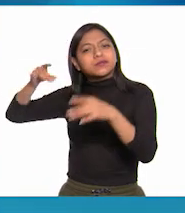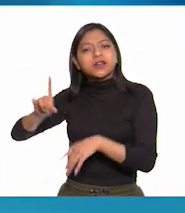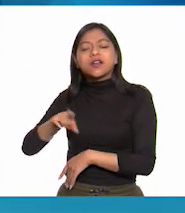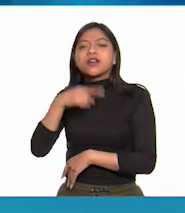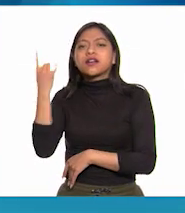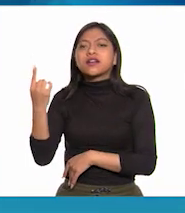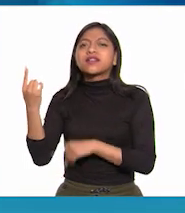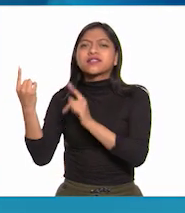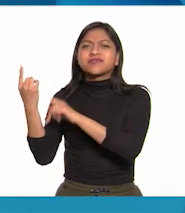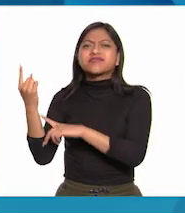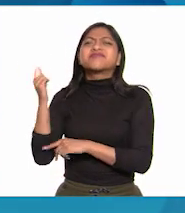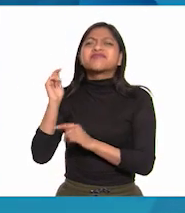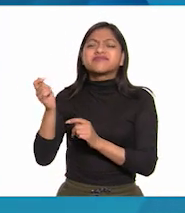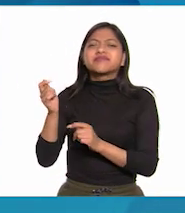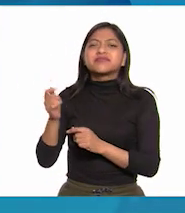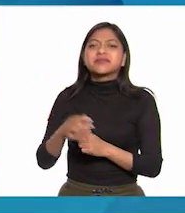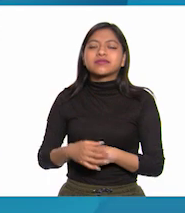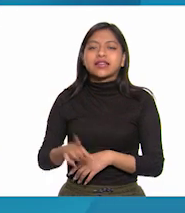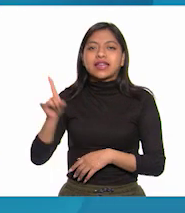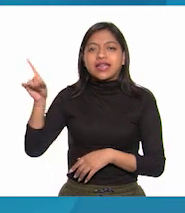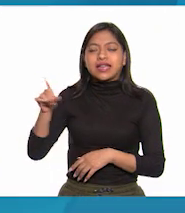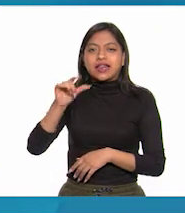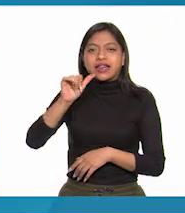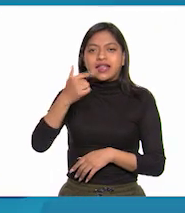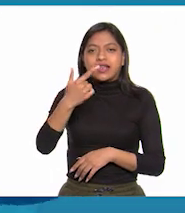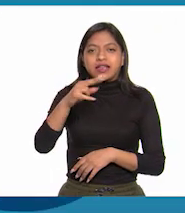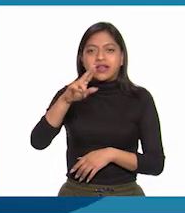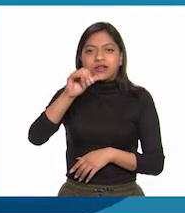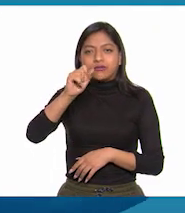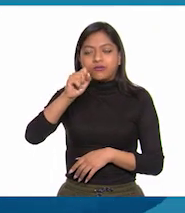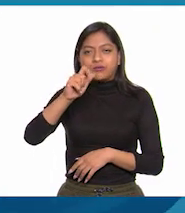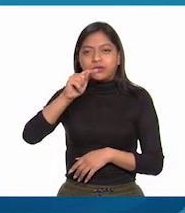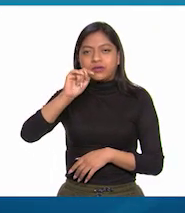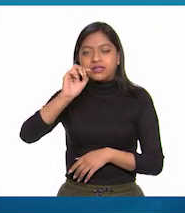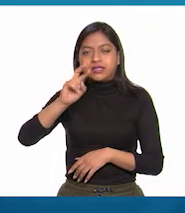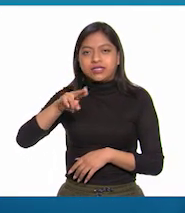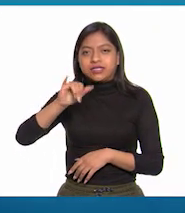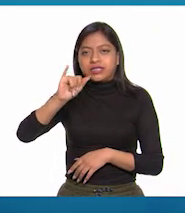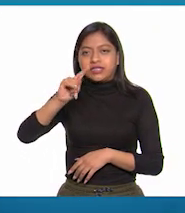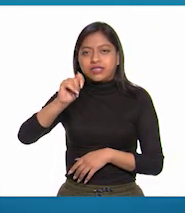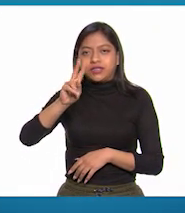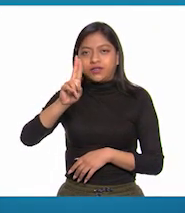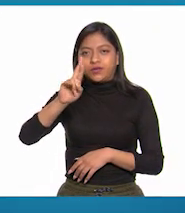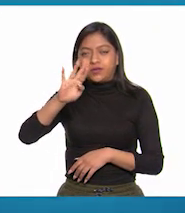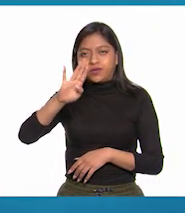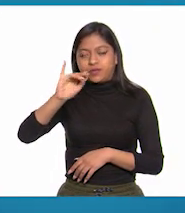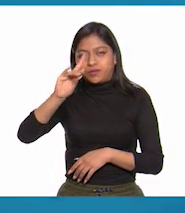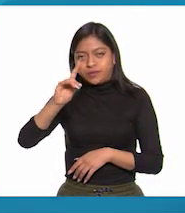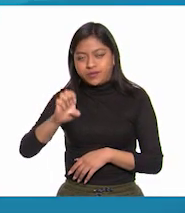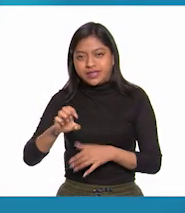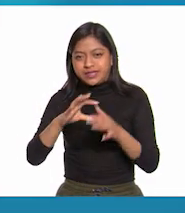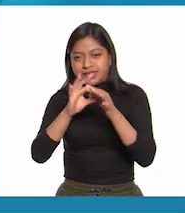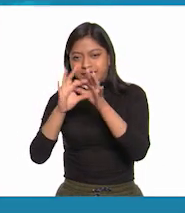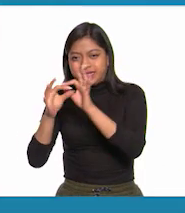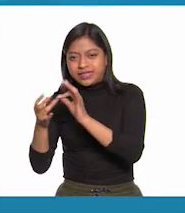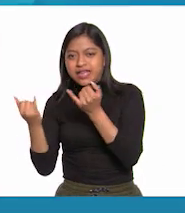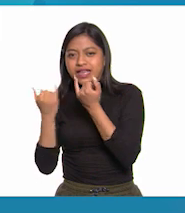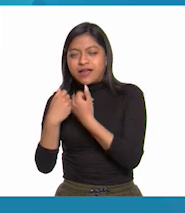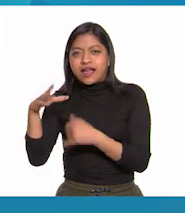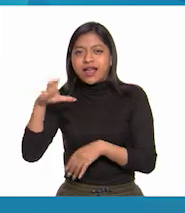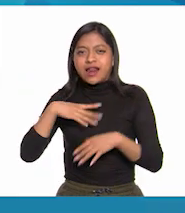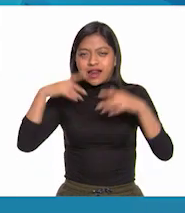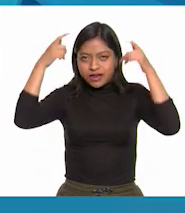otro personaje, que podría ser Agustín de Iturbide, sosteniendo una cadena con una mano y con la otra sujeta su